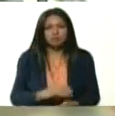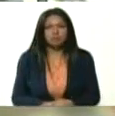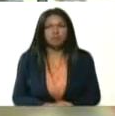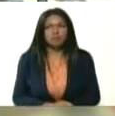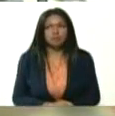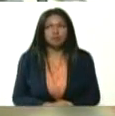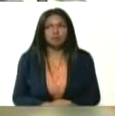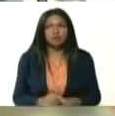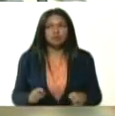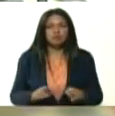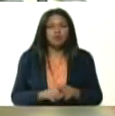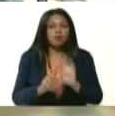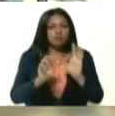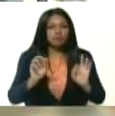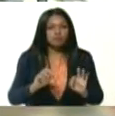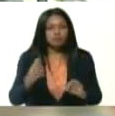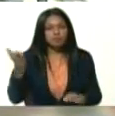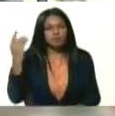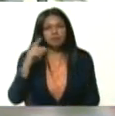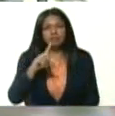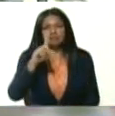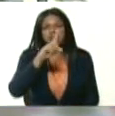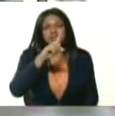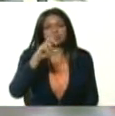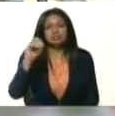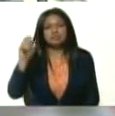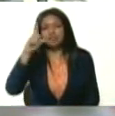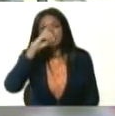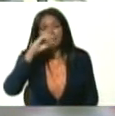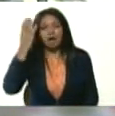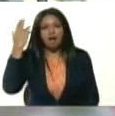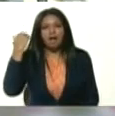pandemias en el pasado, hace 100 años la gripe española.